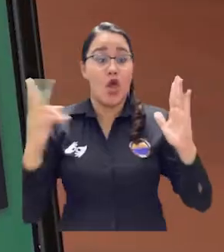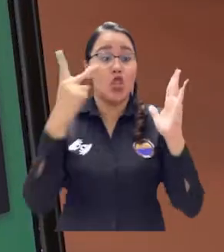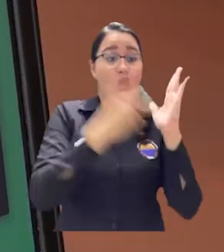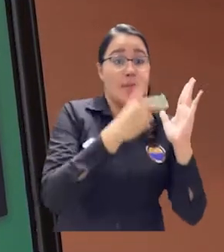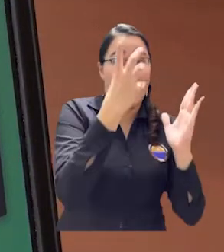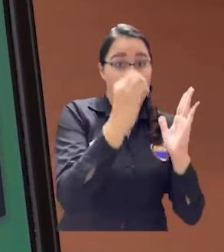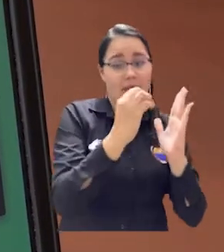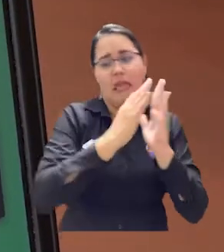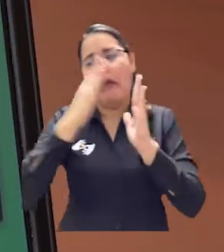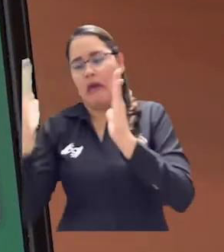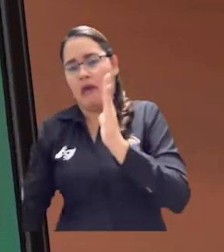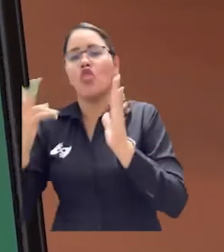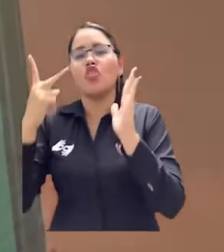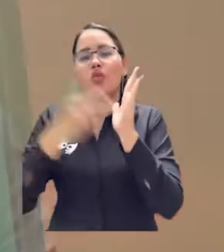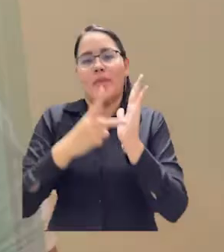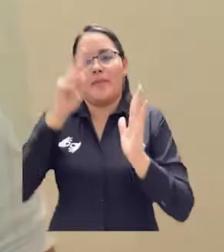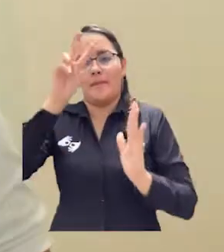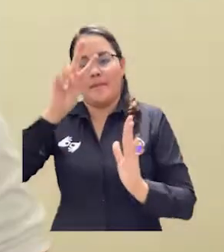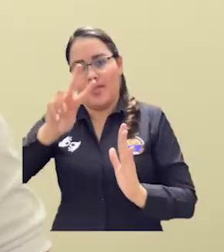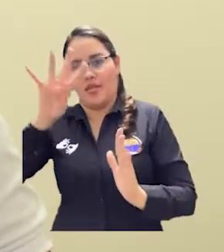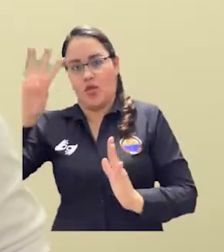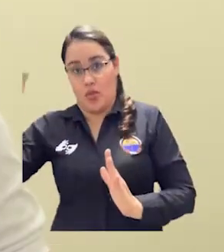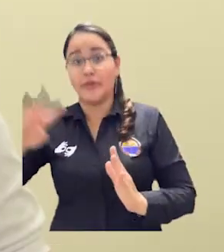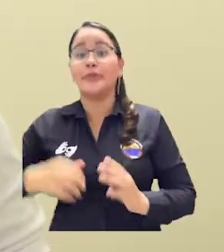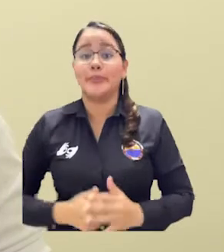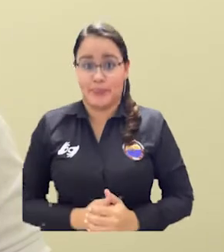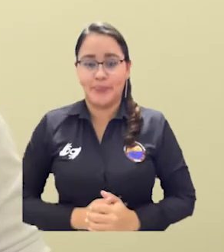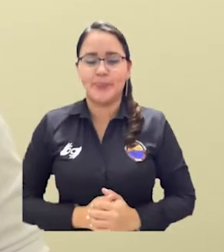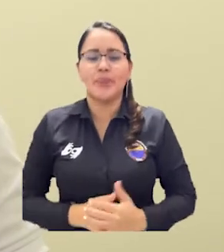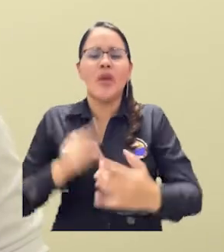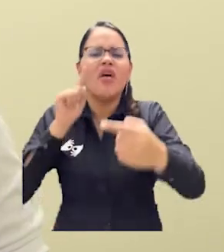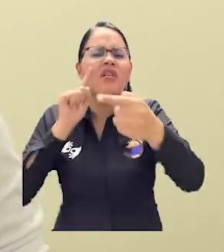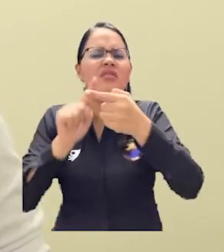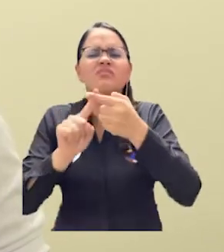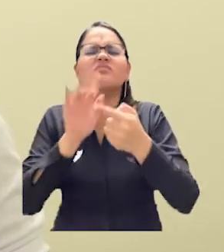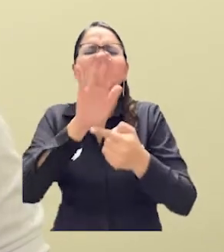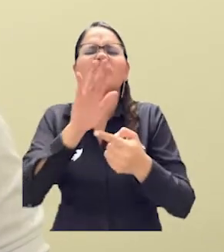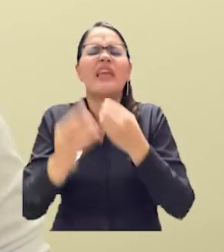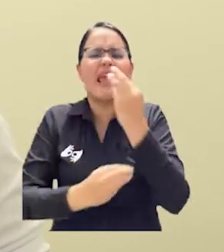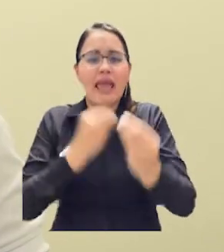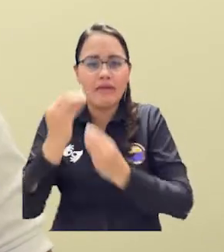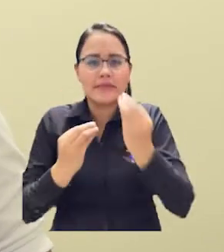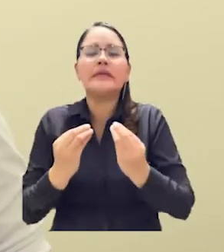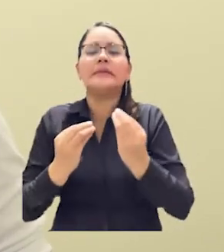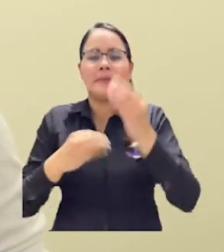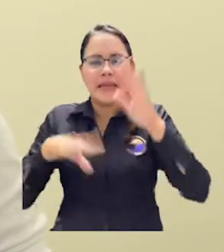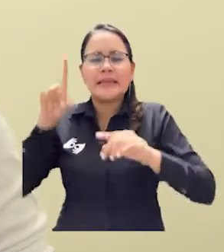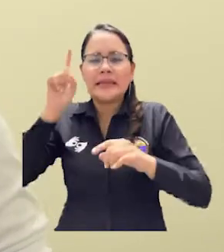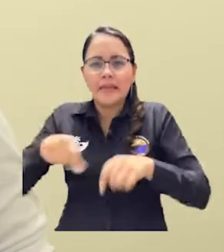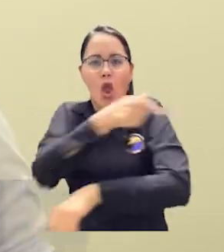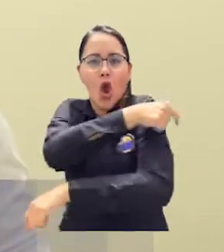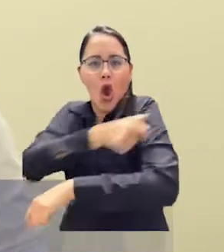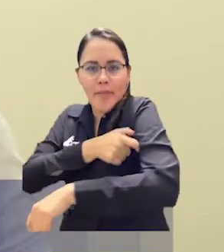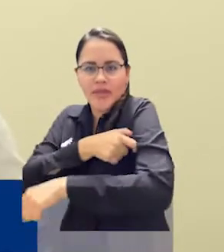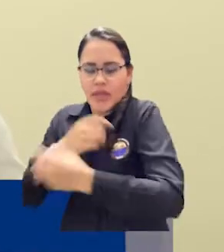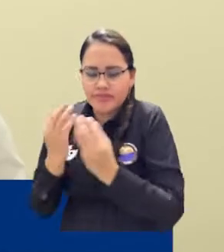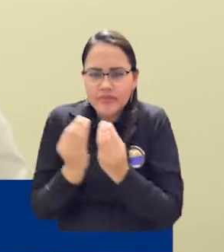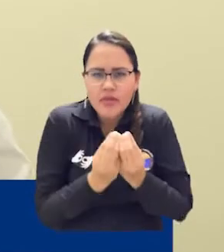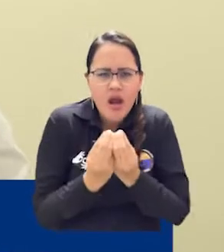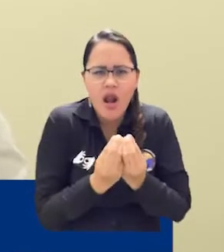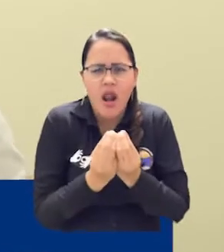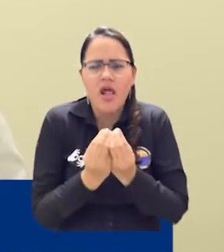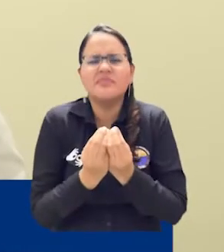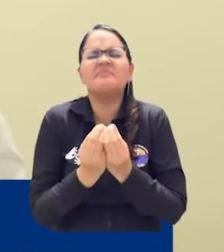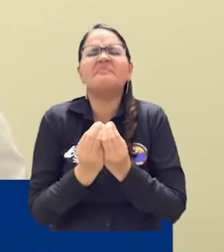-2024. Se va a crear un comité de garantías electorales a través de este acuerdo superior,